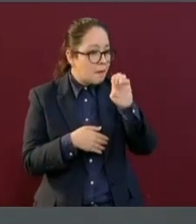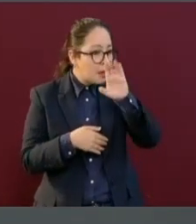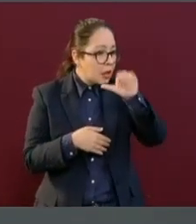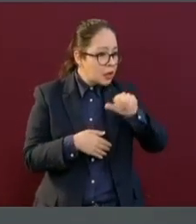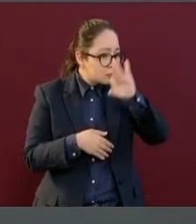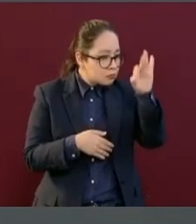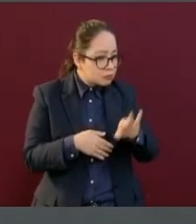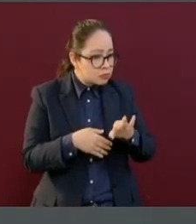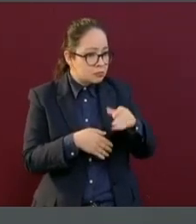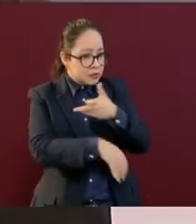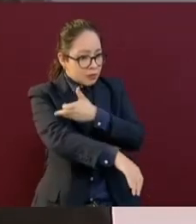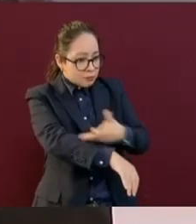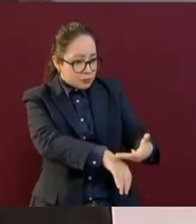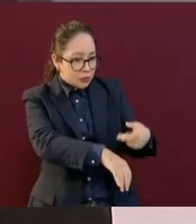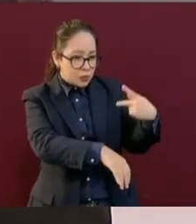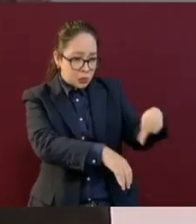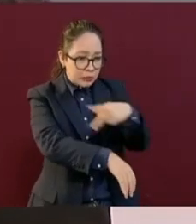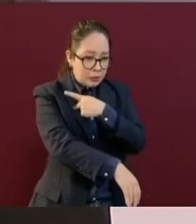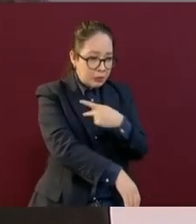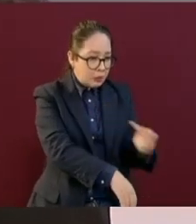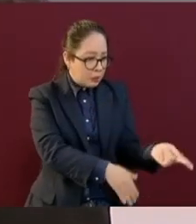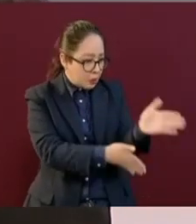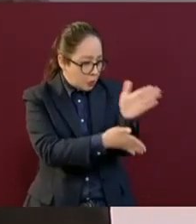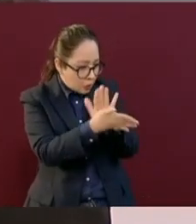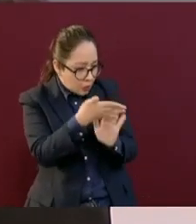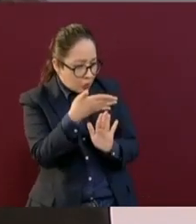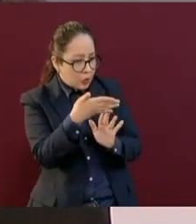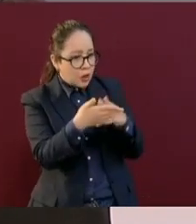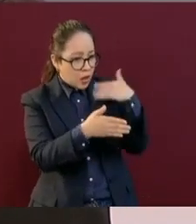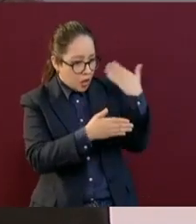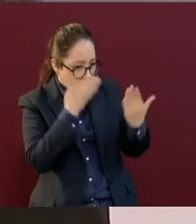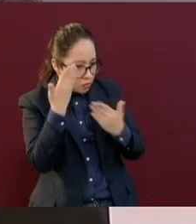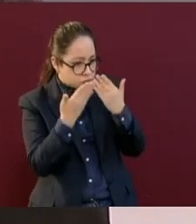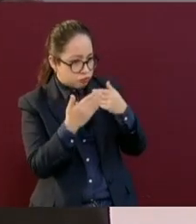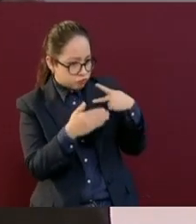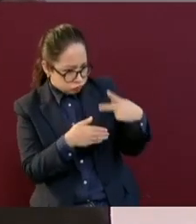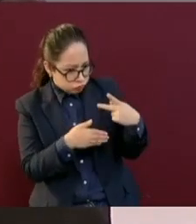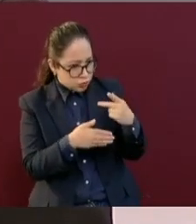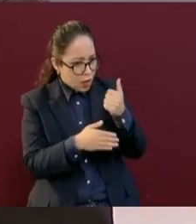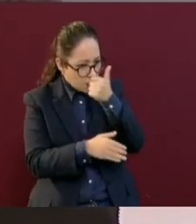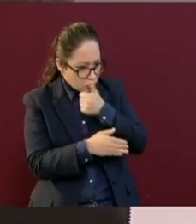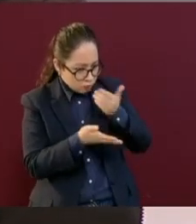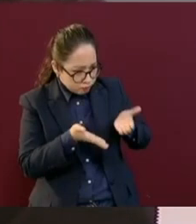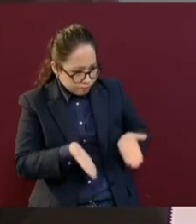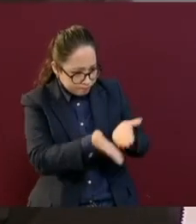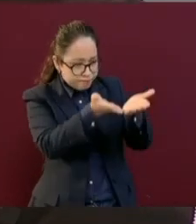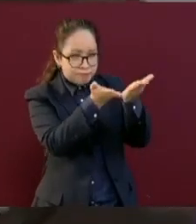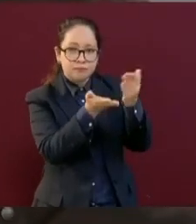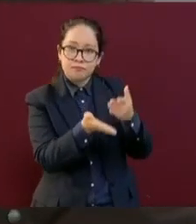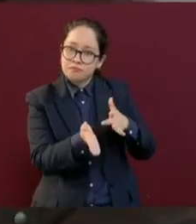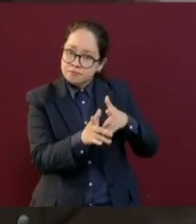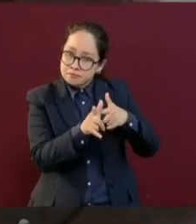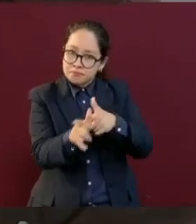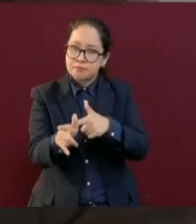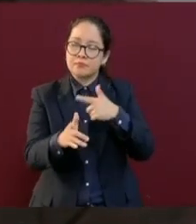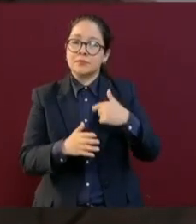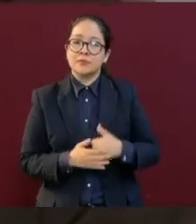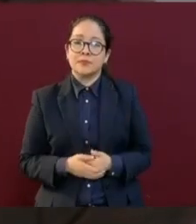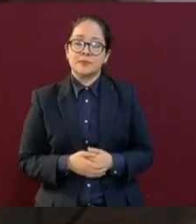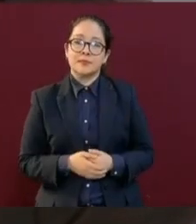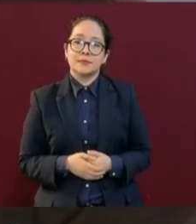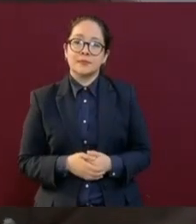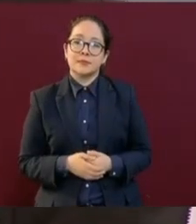familias de escasos recursos económicos. A mucho gusto que se vaya